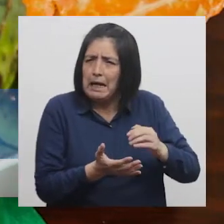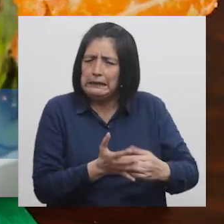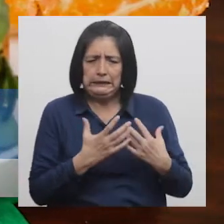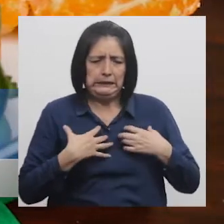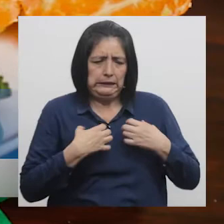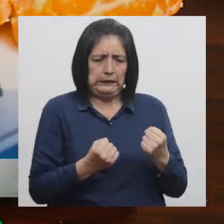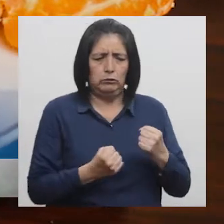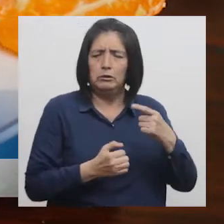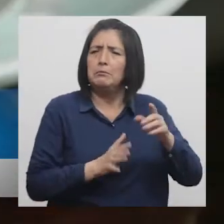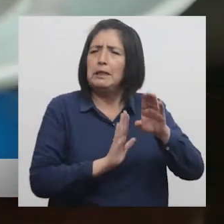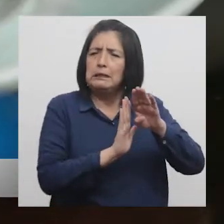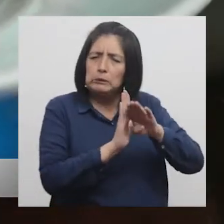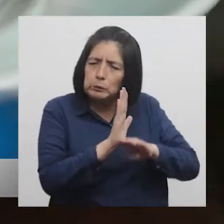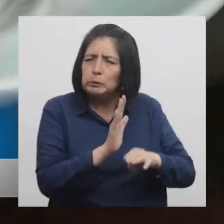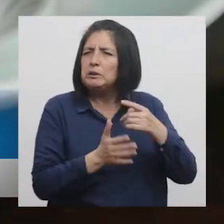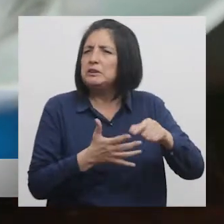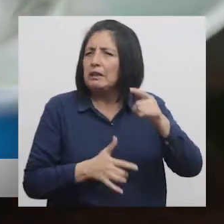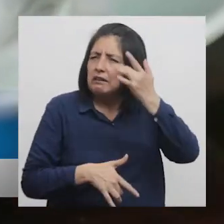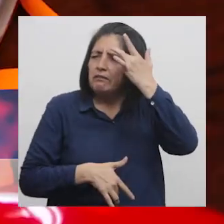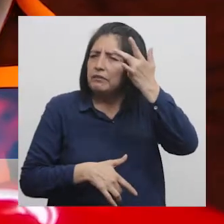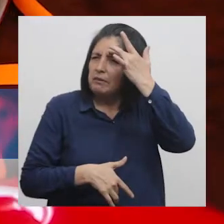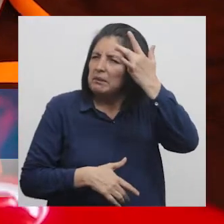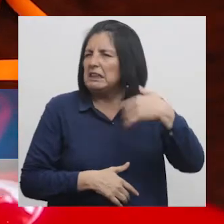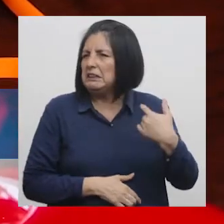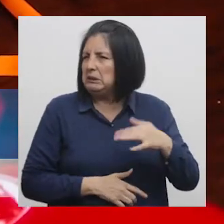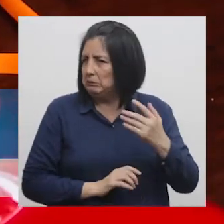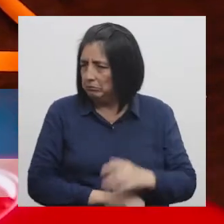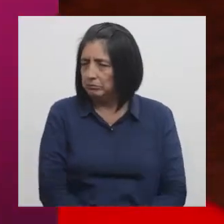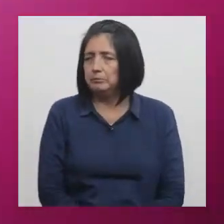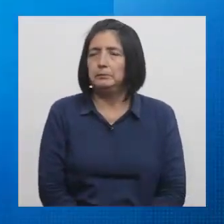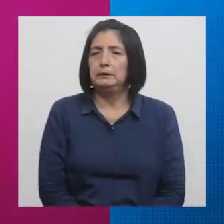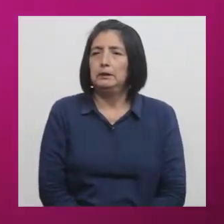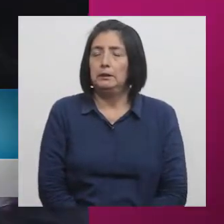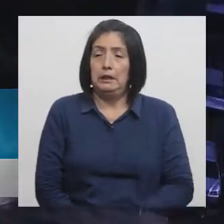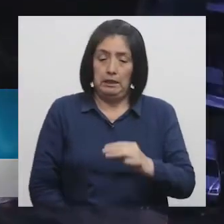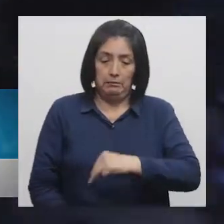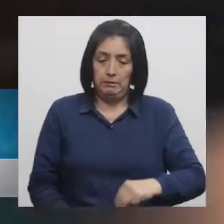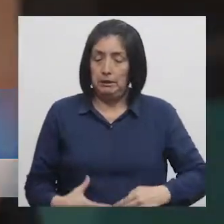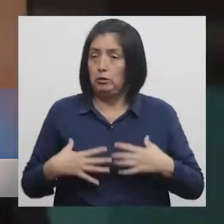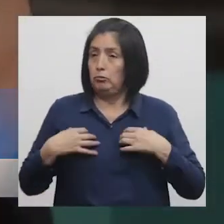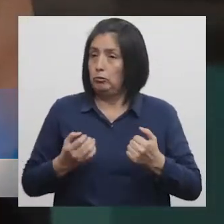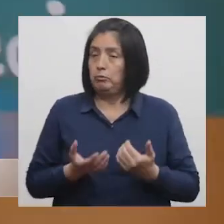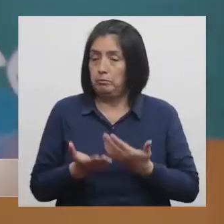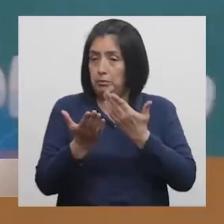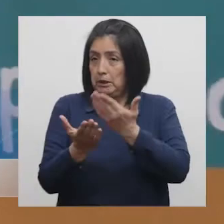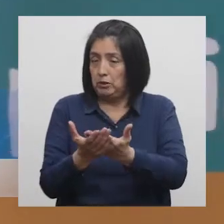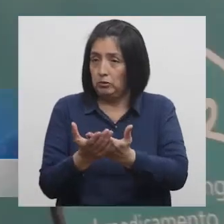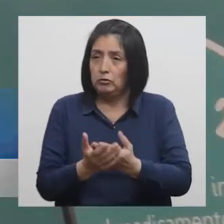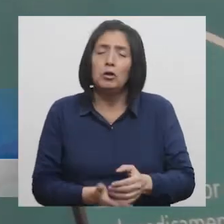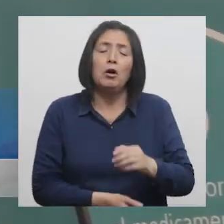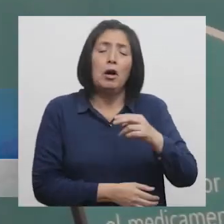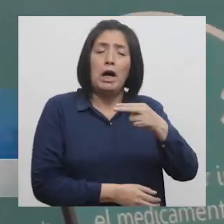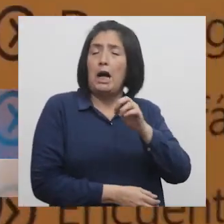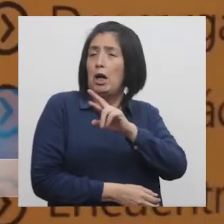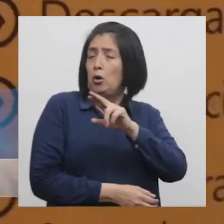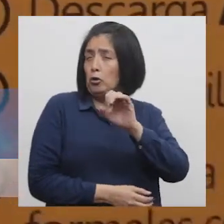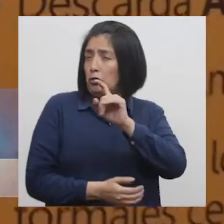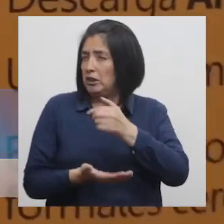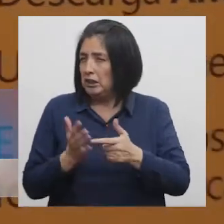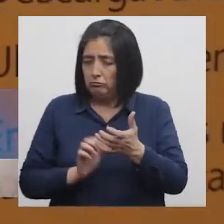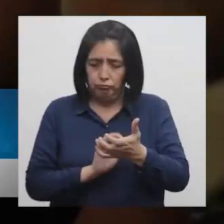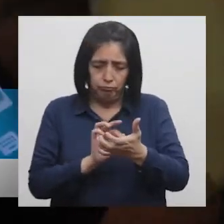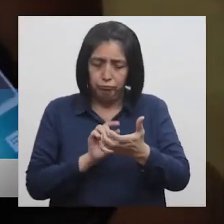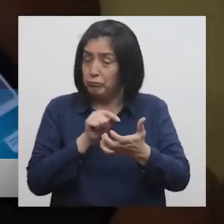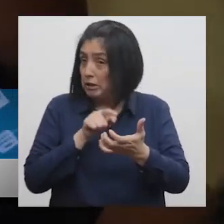y saludable Para reducir la incidencia de enfermedades crónicas El Ministerio de Salud presentó a Orromet 2.0 La